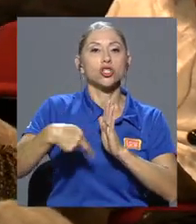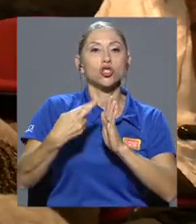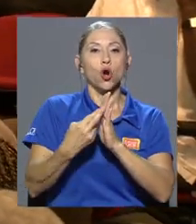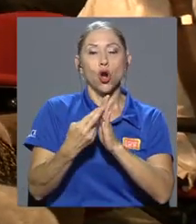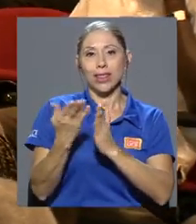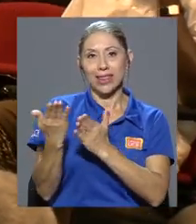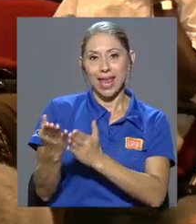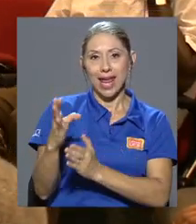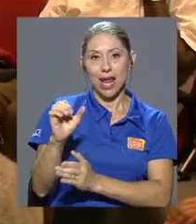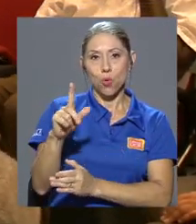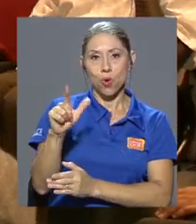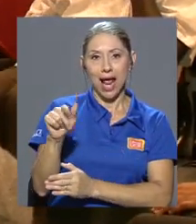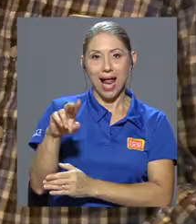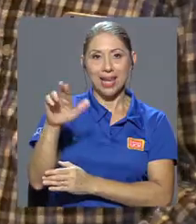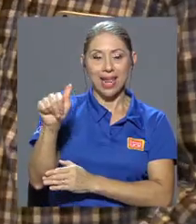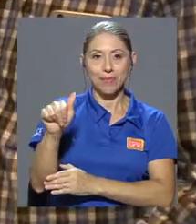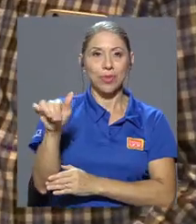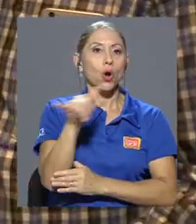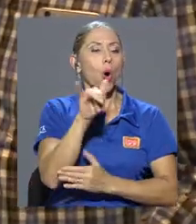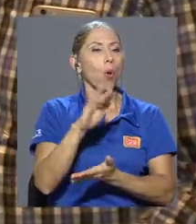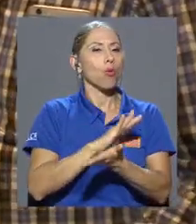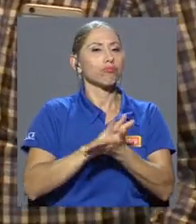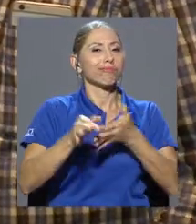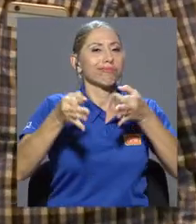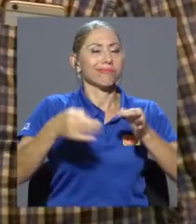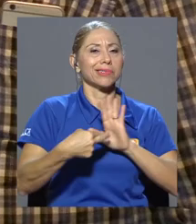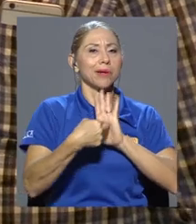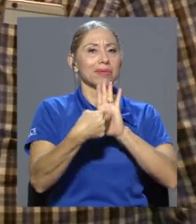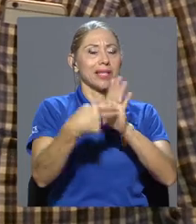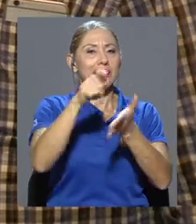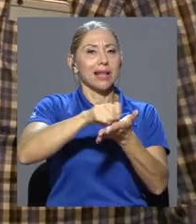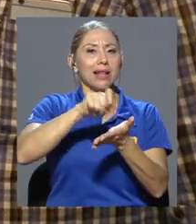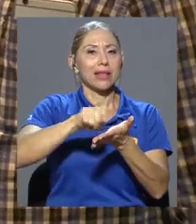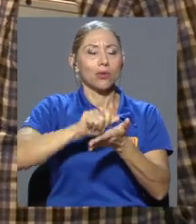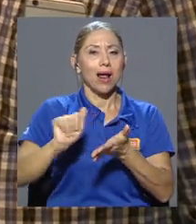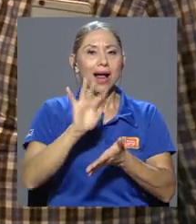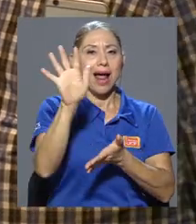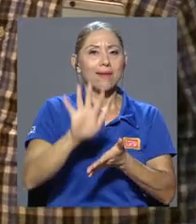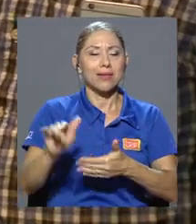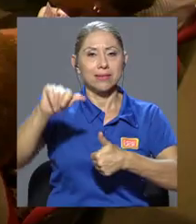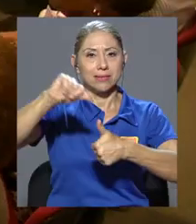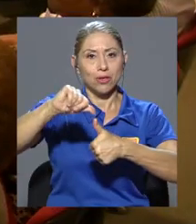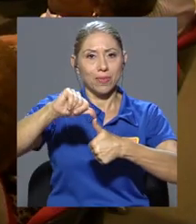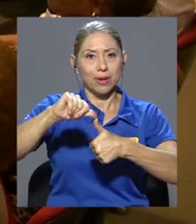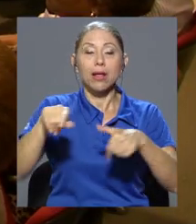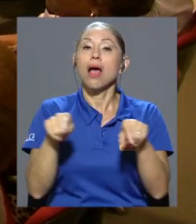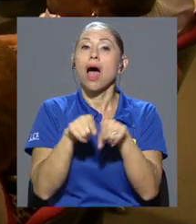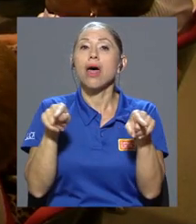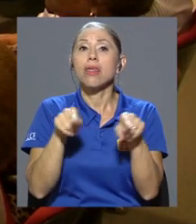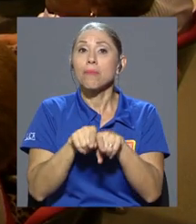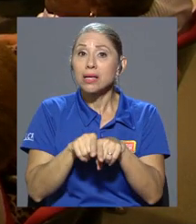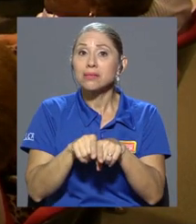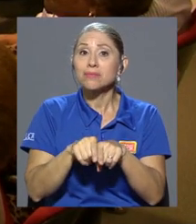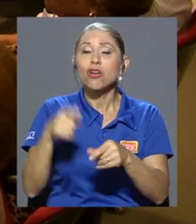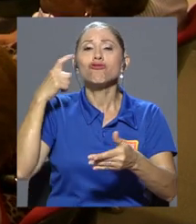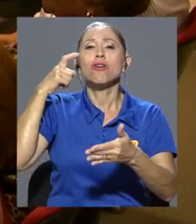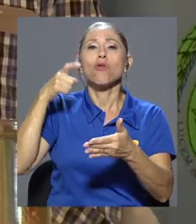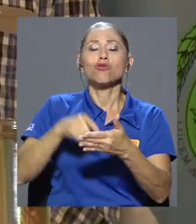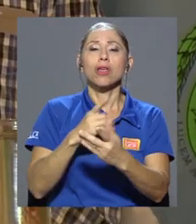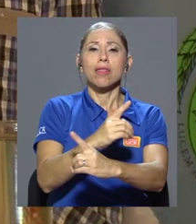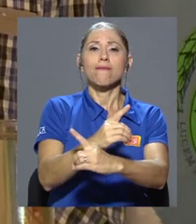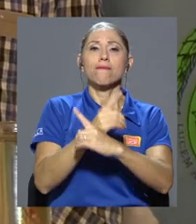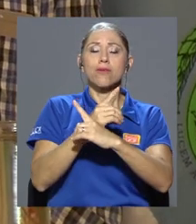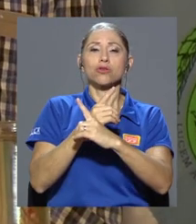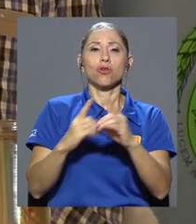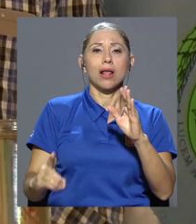como digna representante de la literatura caribeña centroamericana y, además, una reconocida defensora de